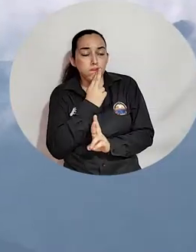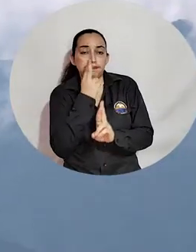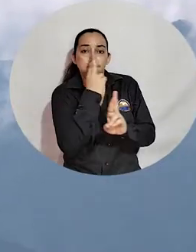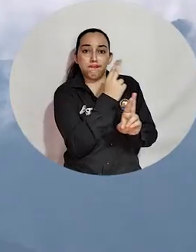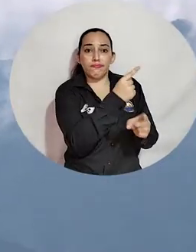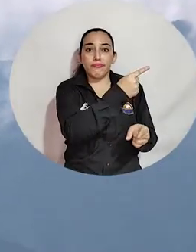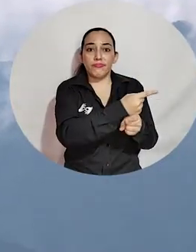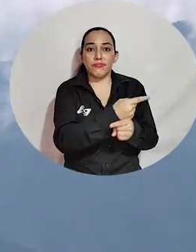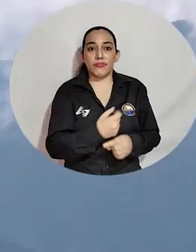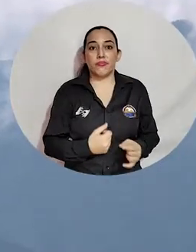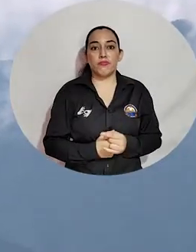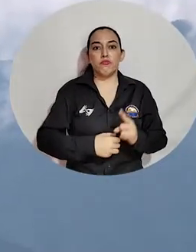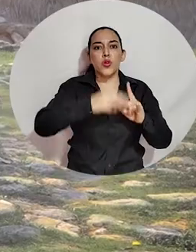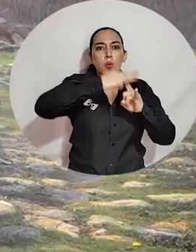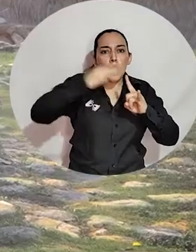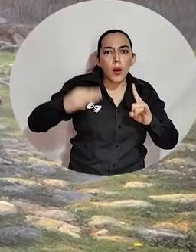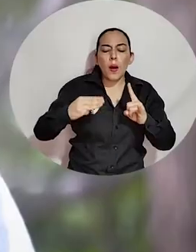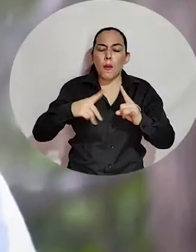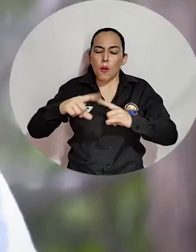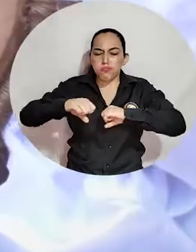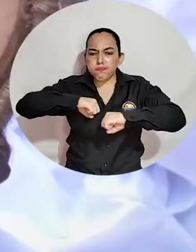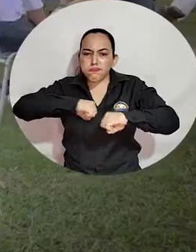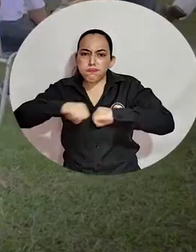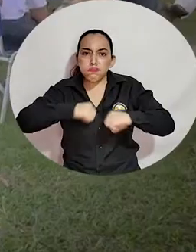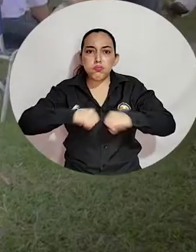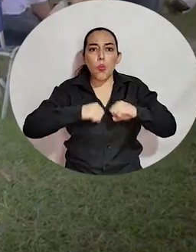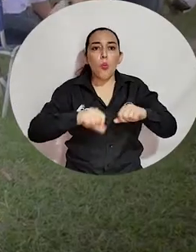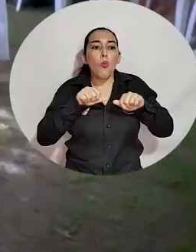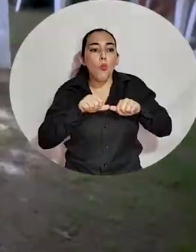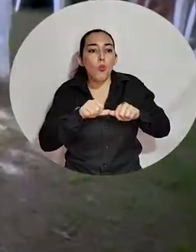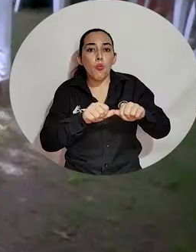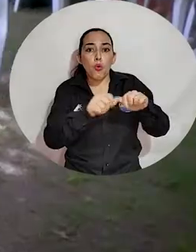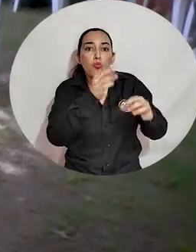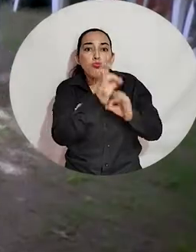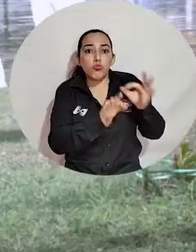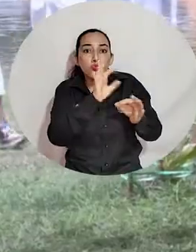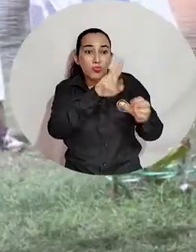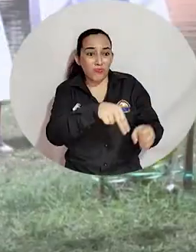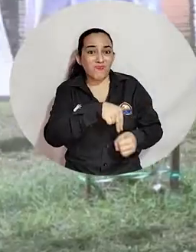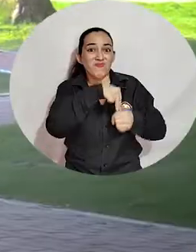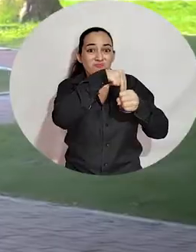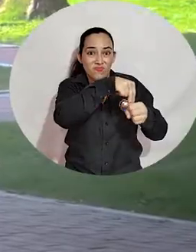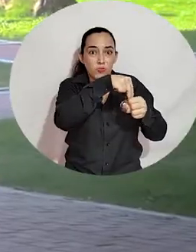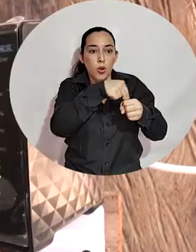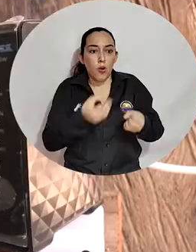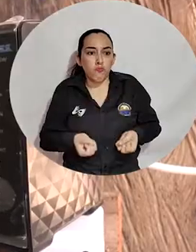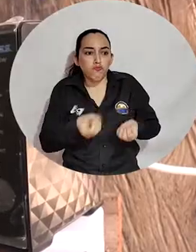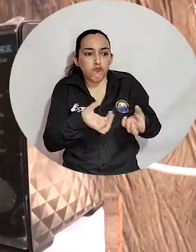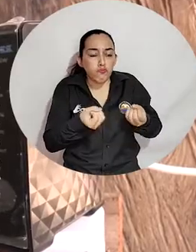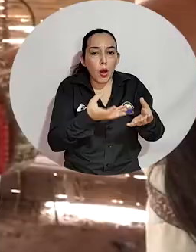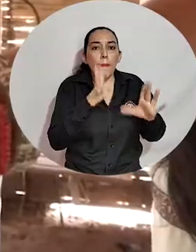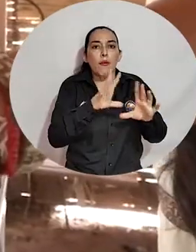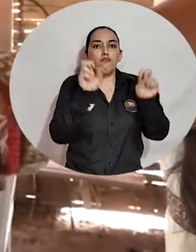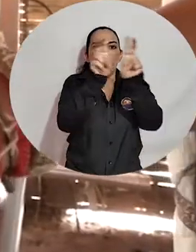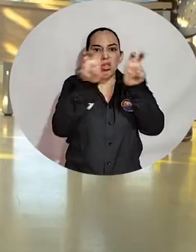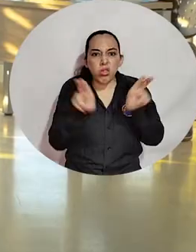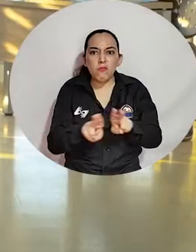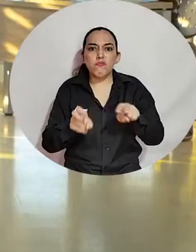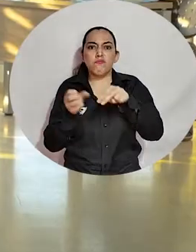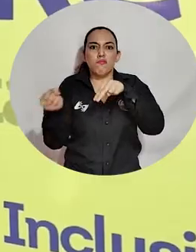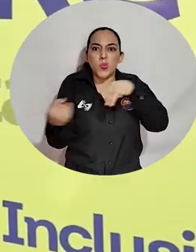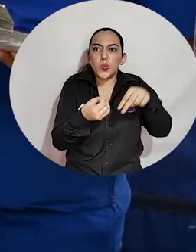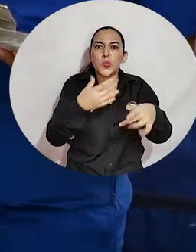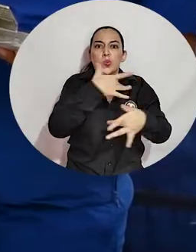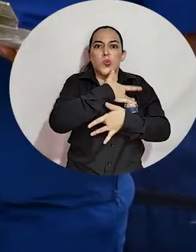Uni Magdalena consolida cada vez más su trabajo por la conservación de las comunidades indígenas a través de aportes para la conectividad, educación,